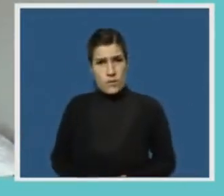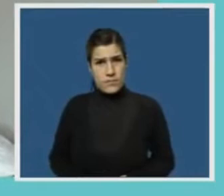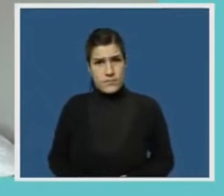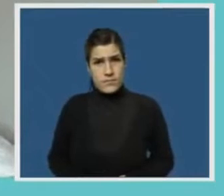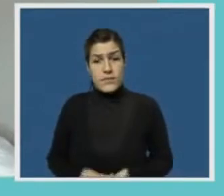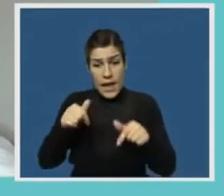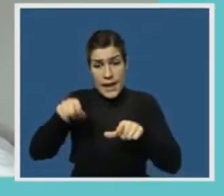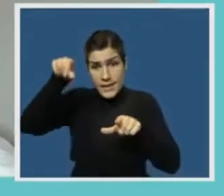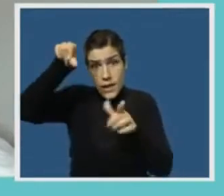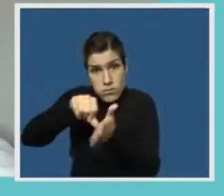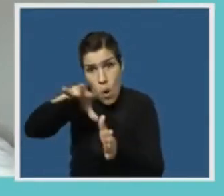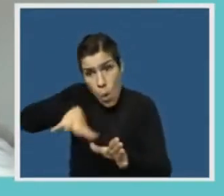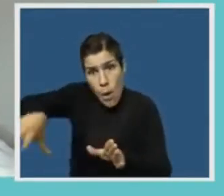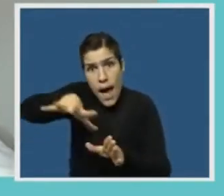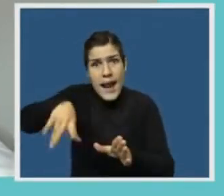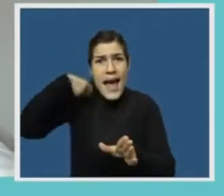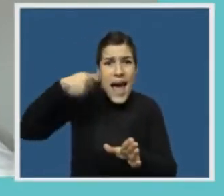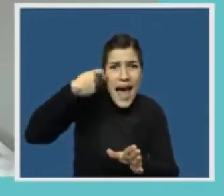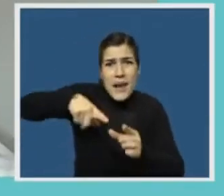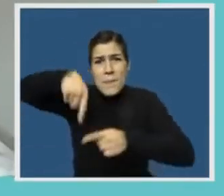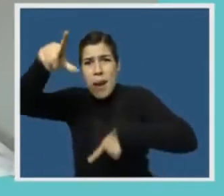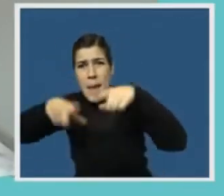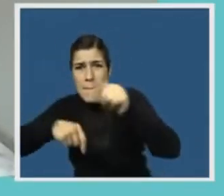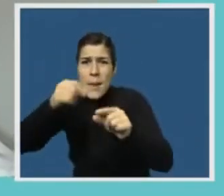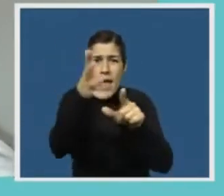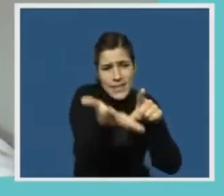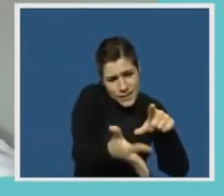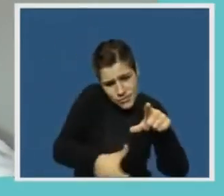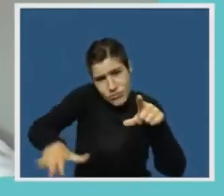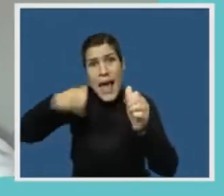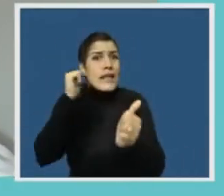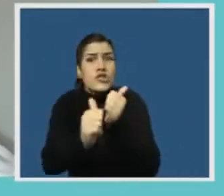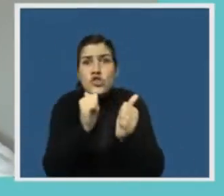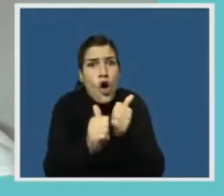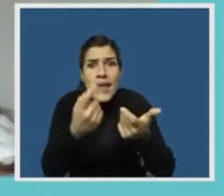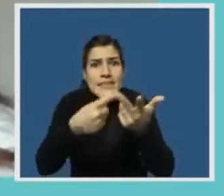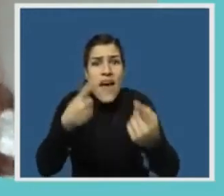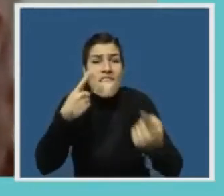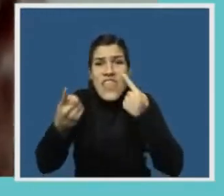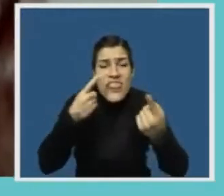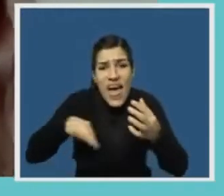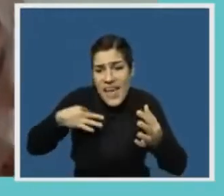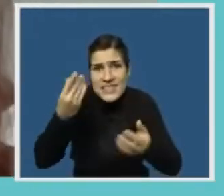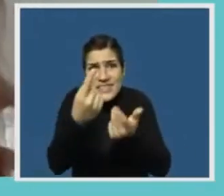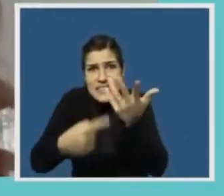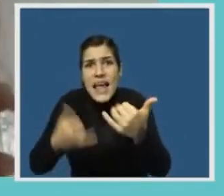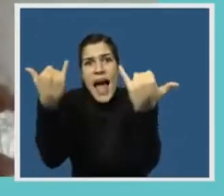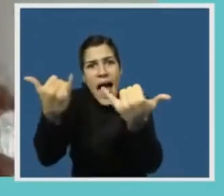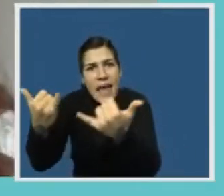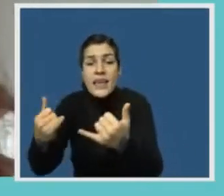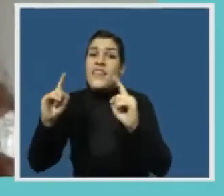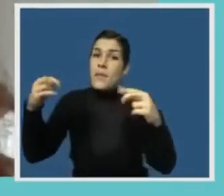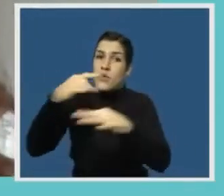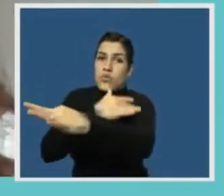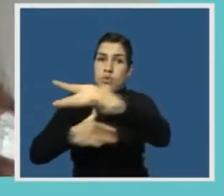de productividad biológica, estructura de tramas tróficas, historias de vida, flujos de dióxido de carbono, entre otros,